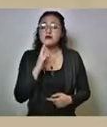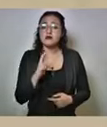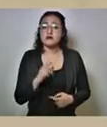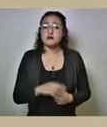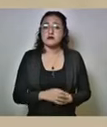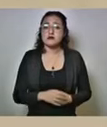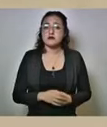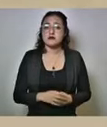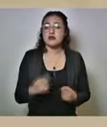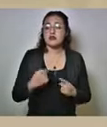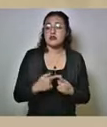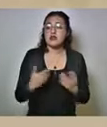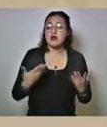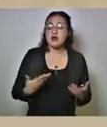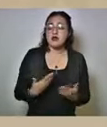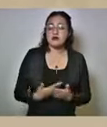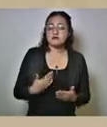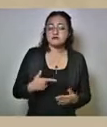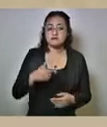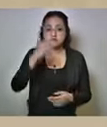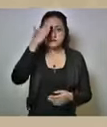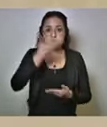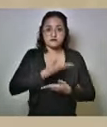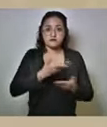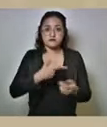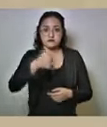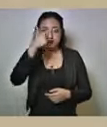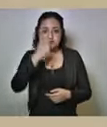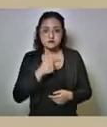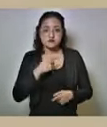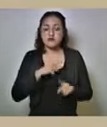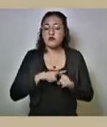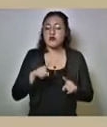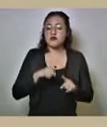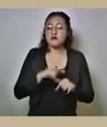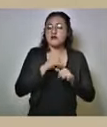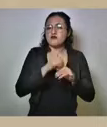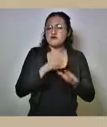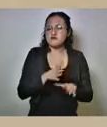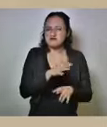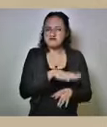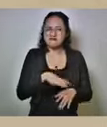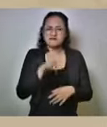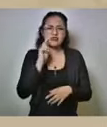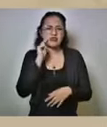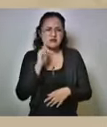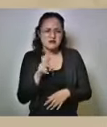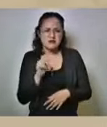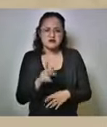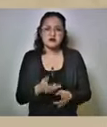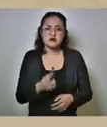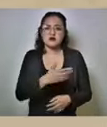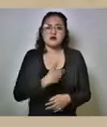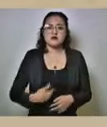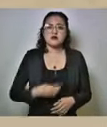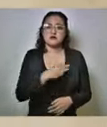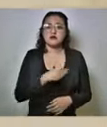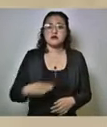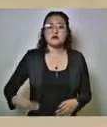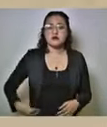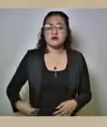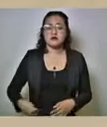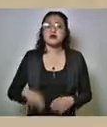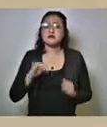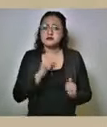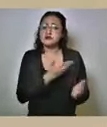que ayer se daban a conocer por la noche en diversos medios de comunicación sin embargo el presidente municipal pues reconoce que